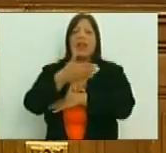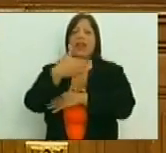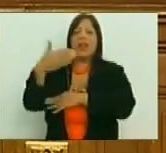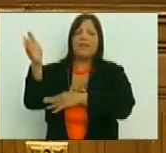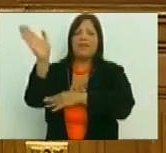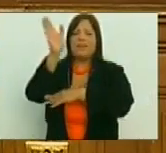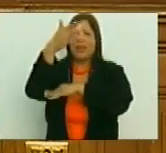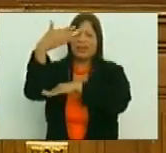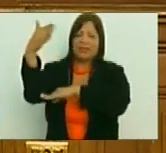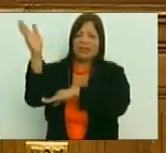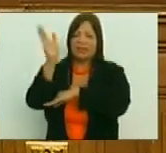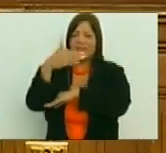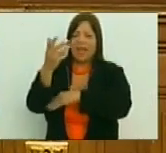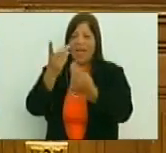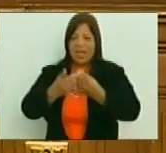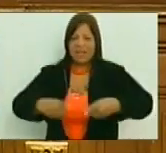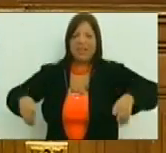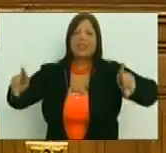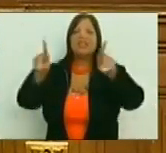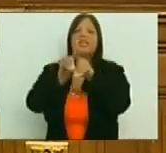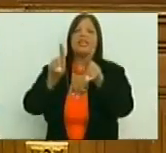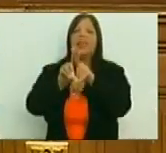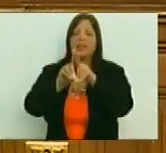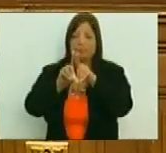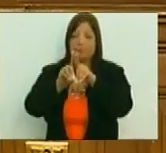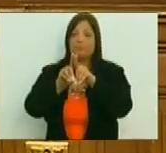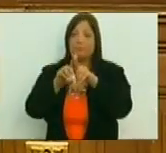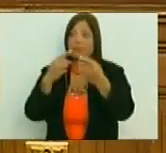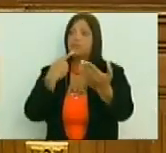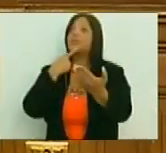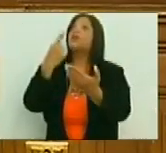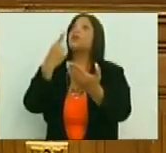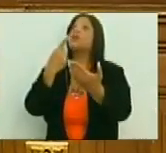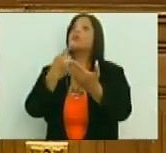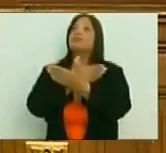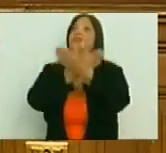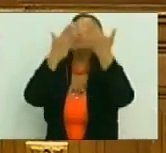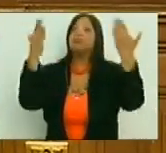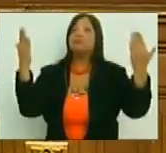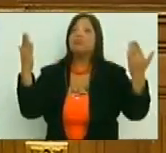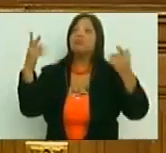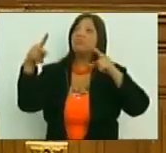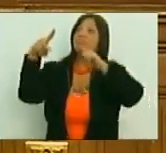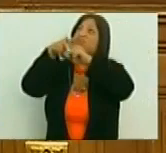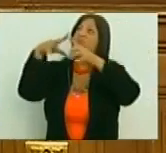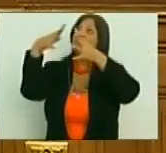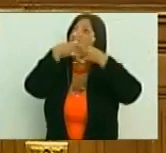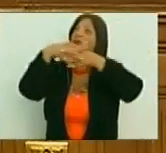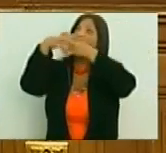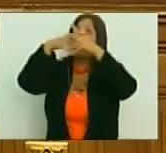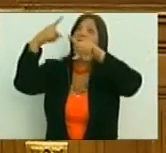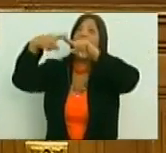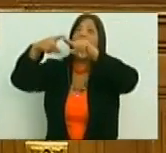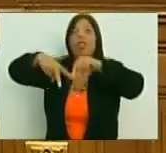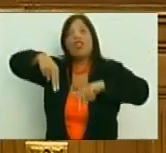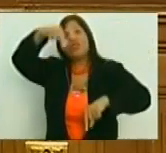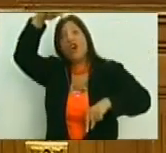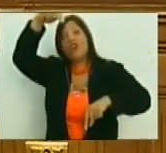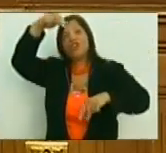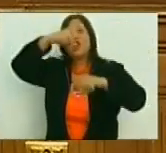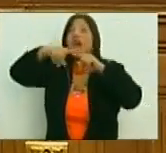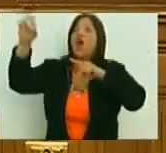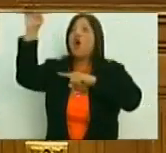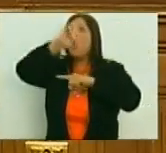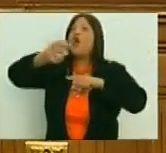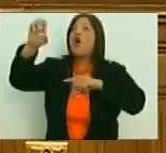las banderas de dignidad para decirle a los imperialistas del norte y de